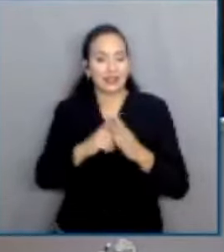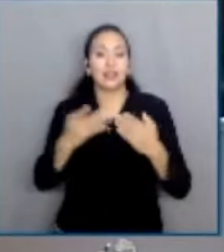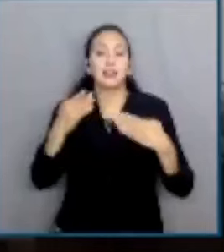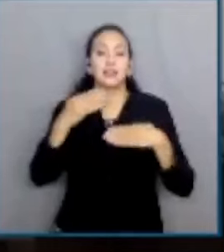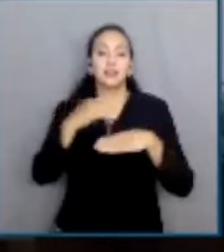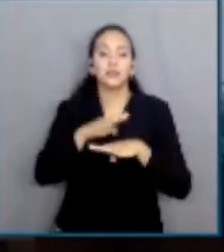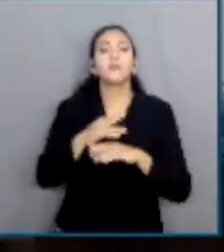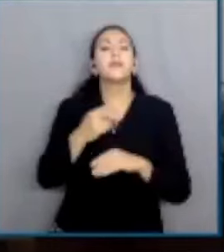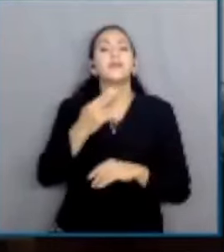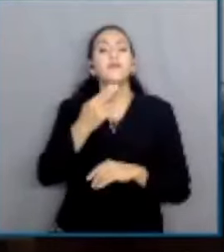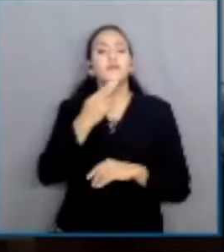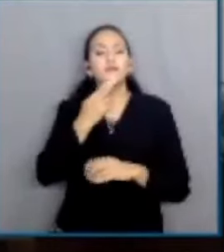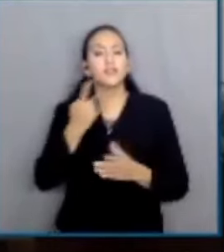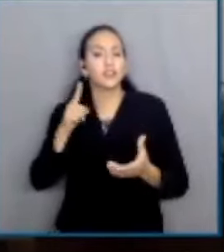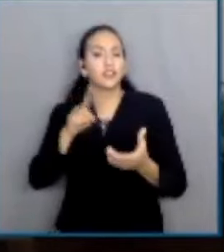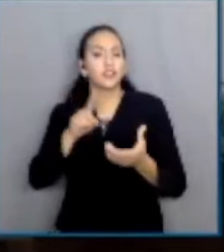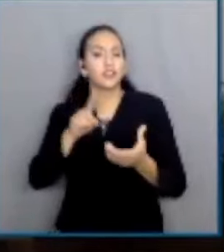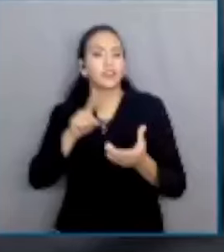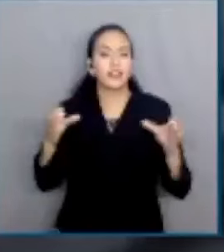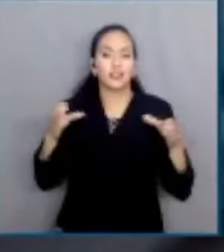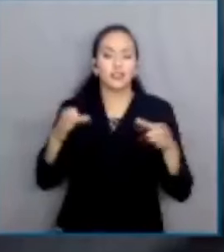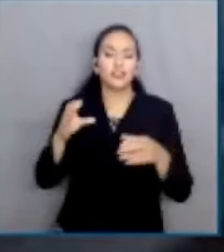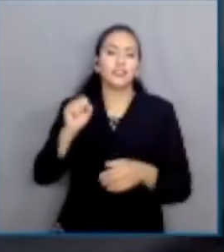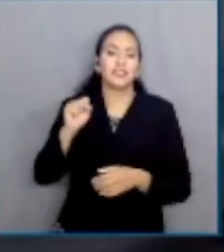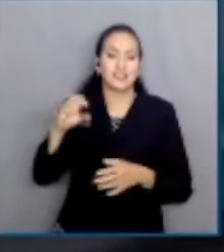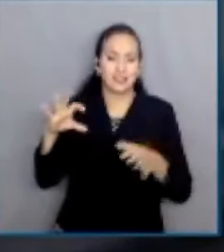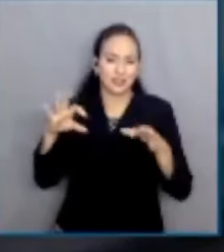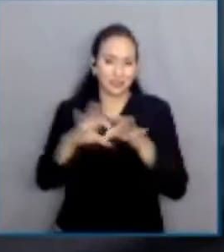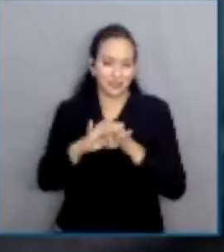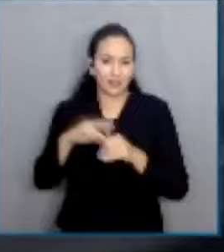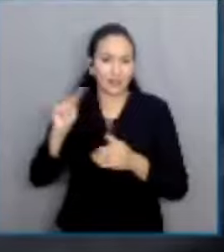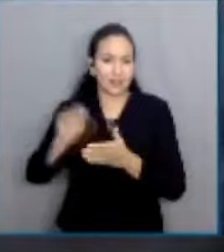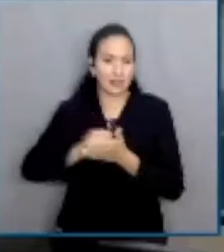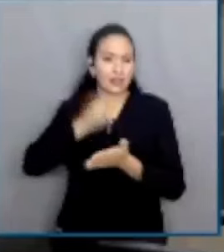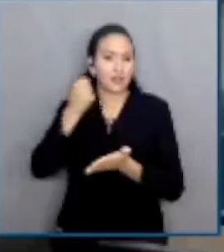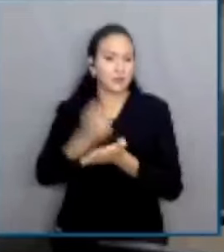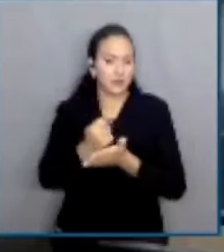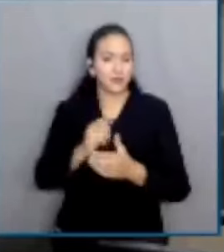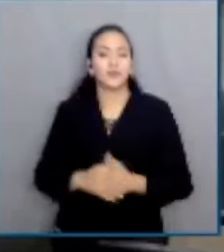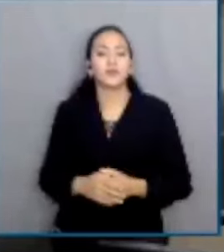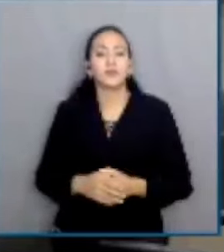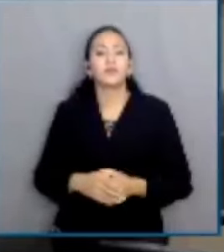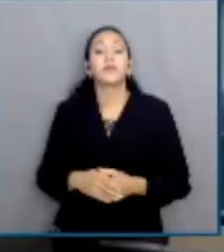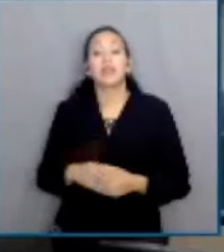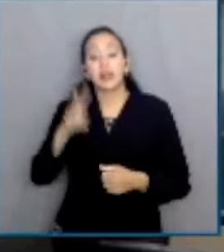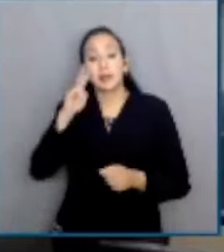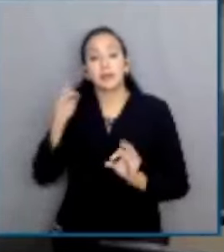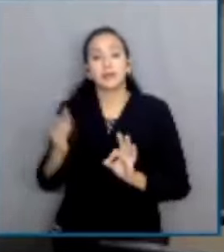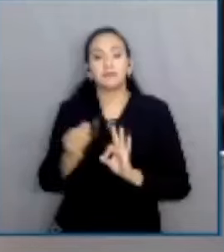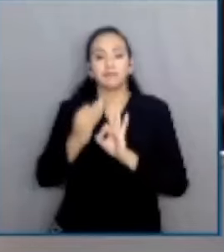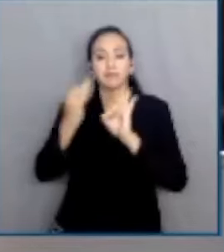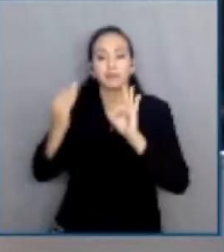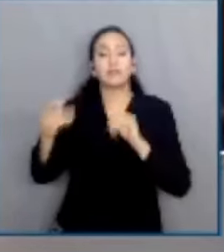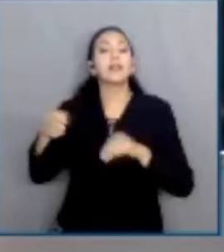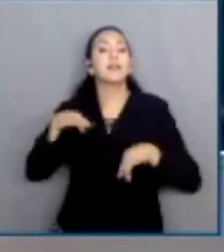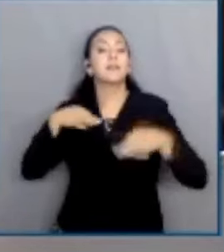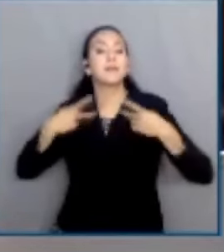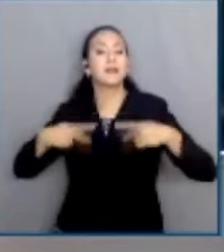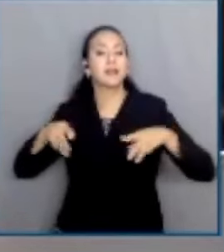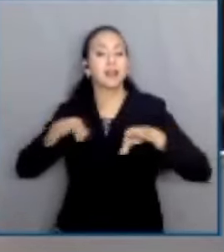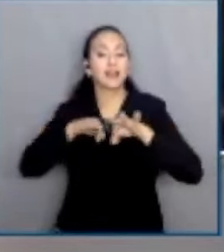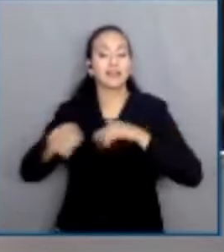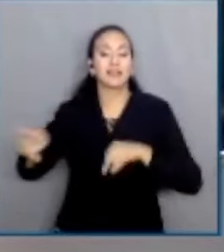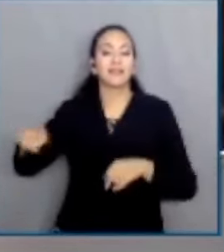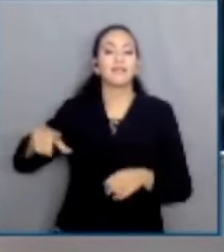Internos del Congreso de Tamaulipas relativas a los procedimientos de comparecencias de servidores públicos. Se propone